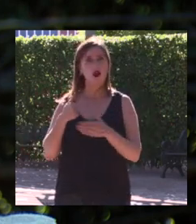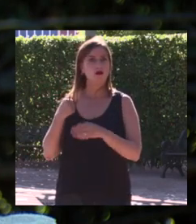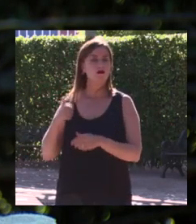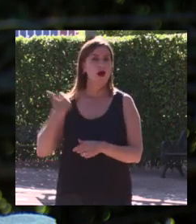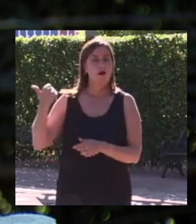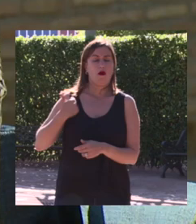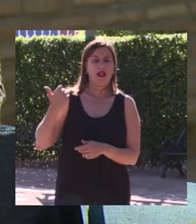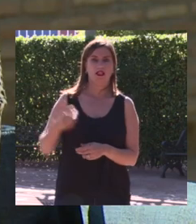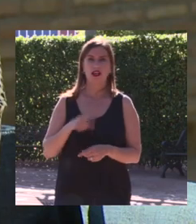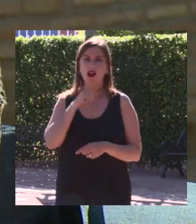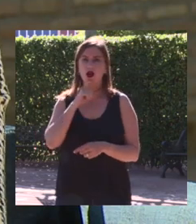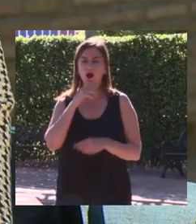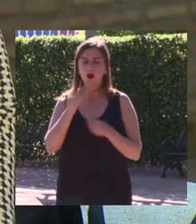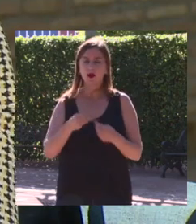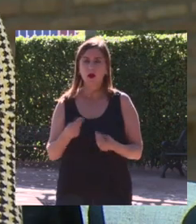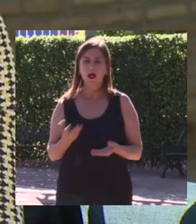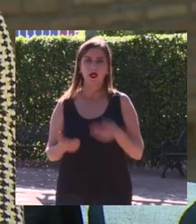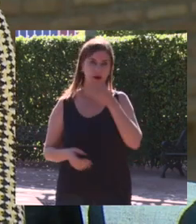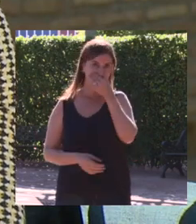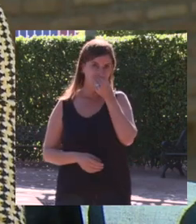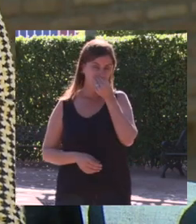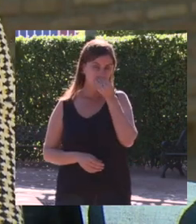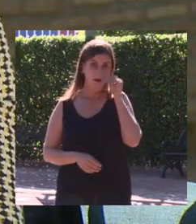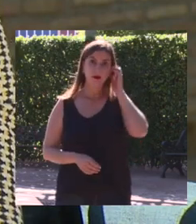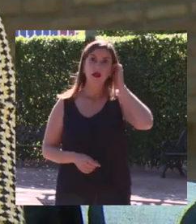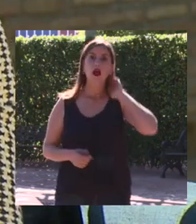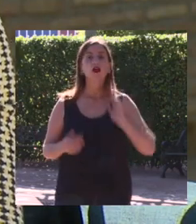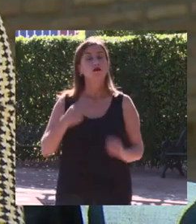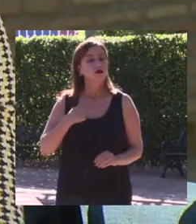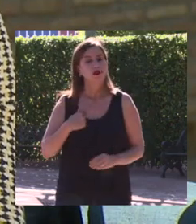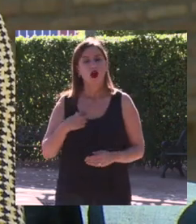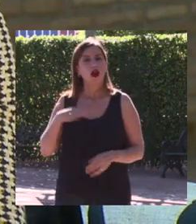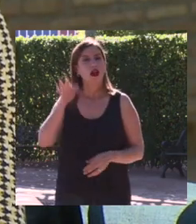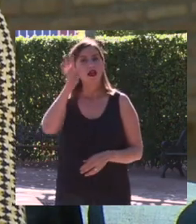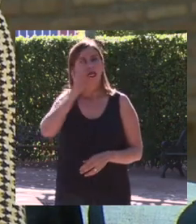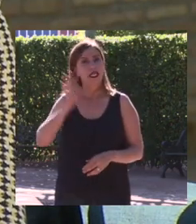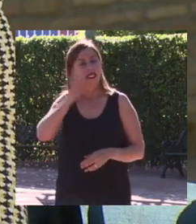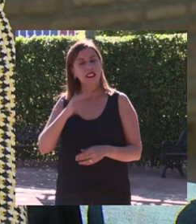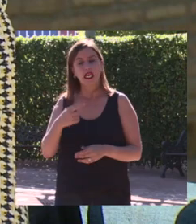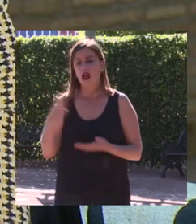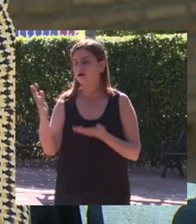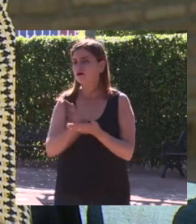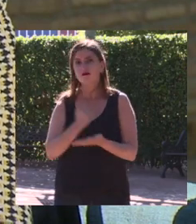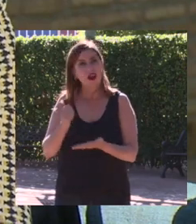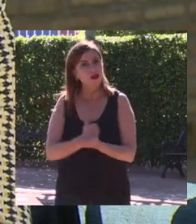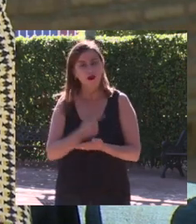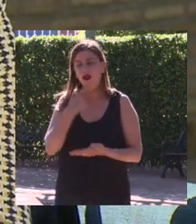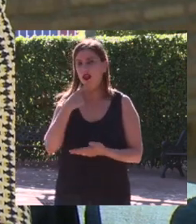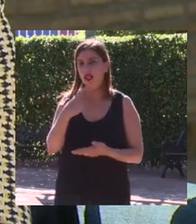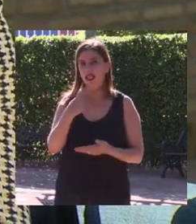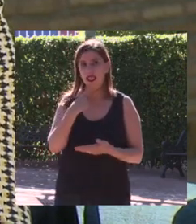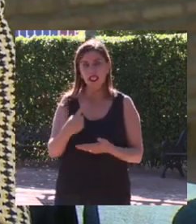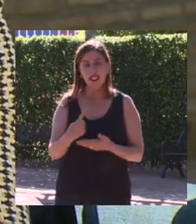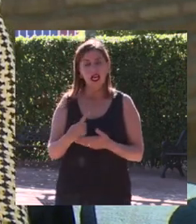has reflejado tu conferencia? yo a todas las niñas les diría lo que he dicho antes